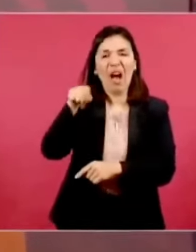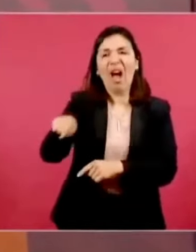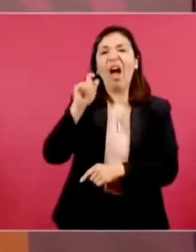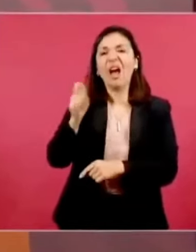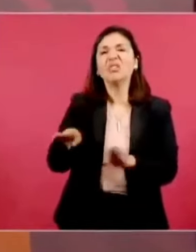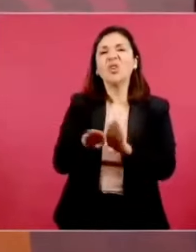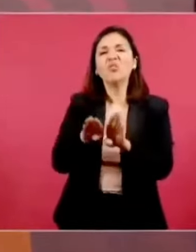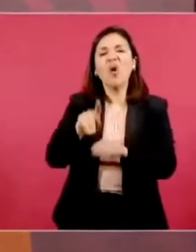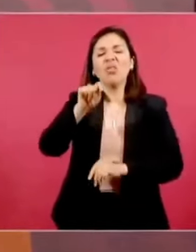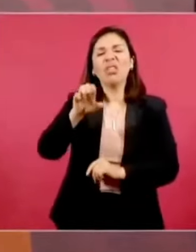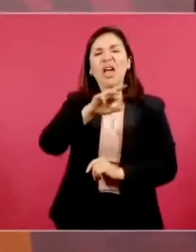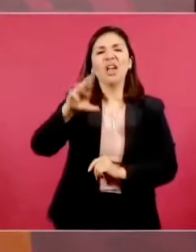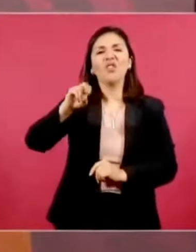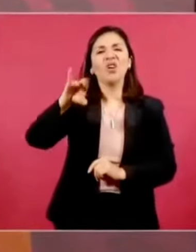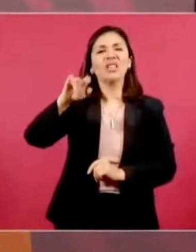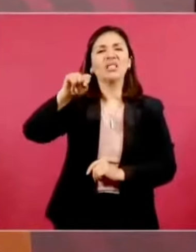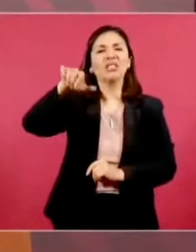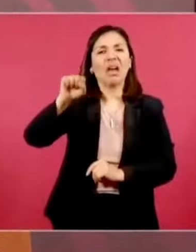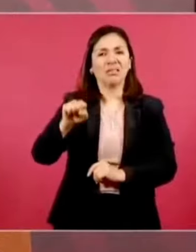Y me habló.